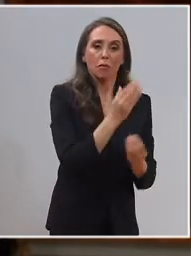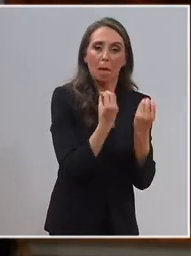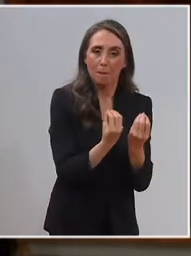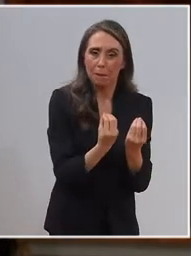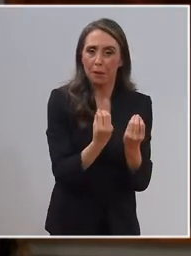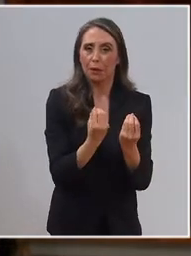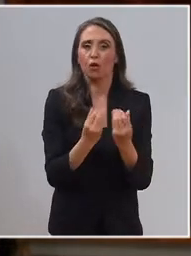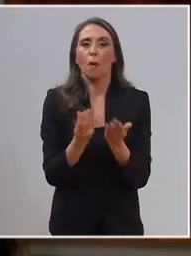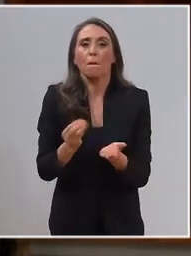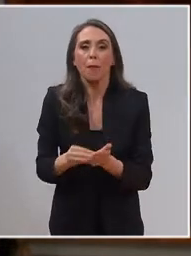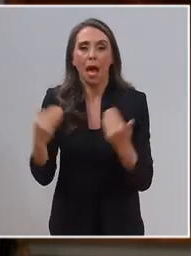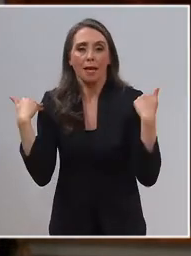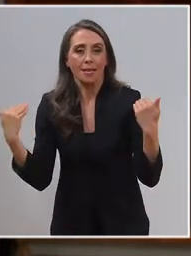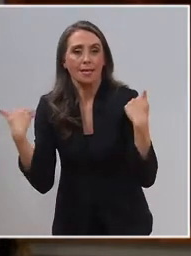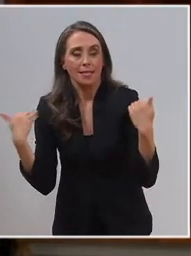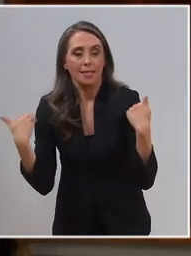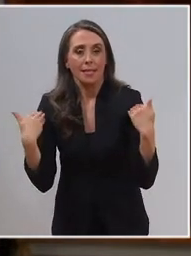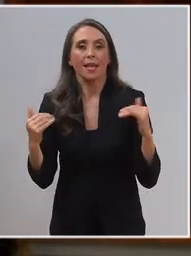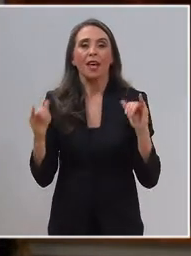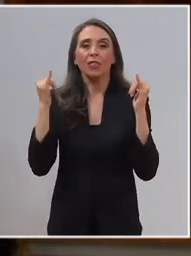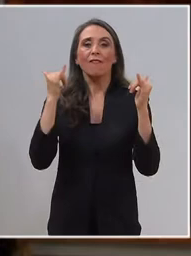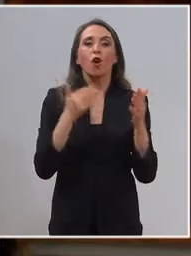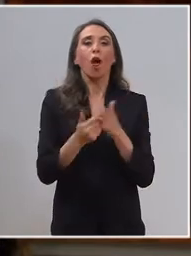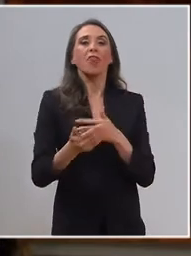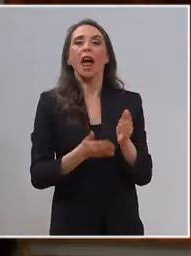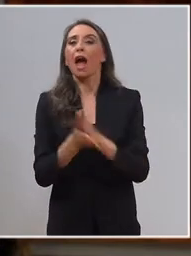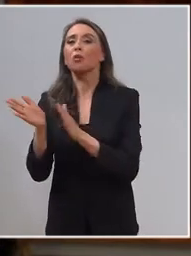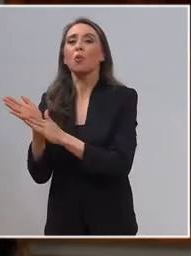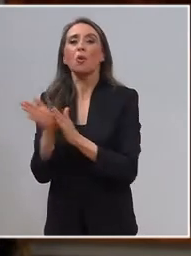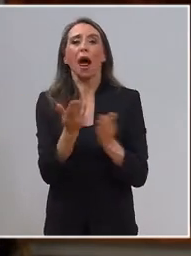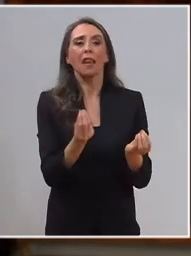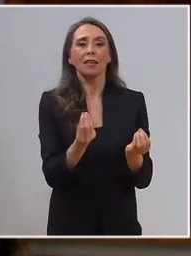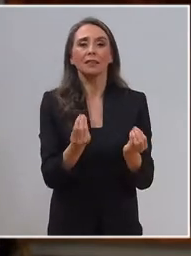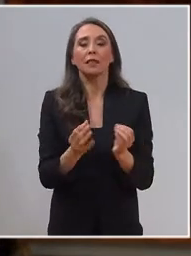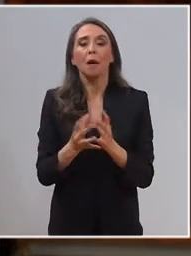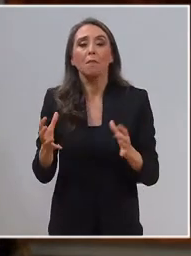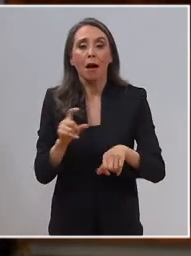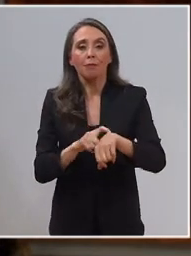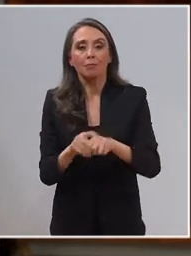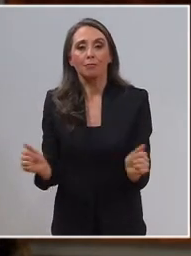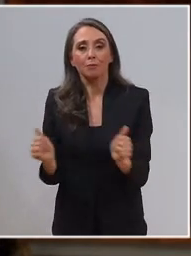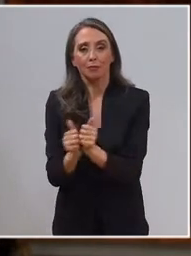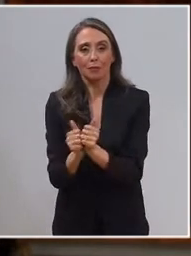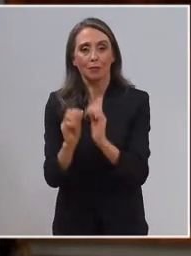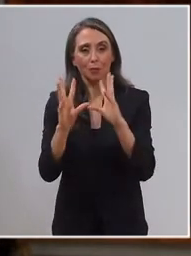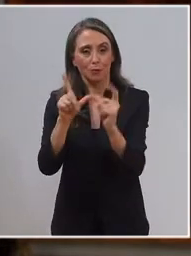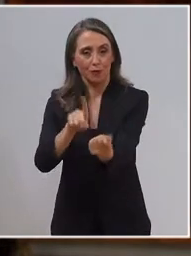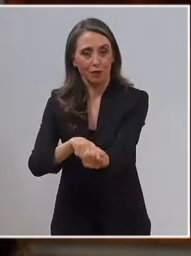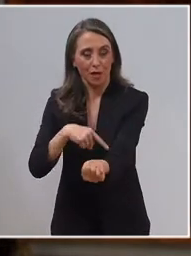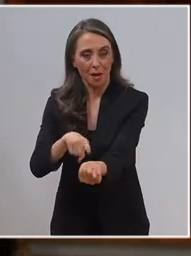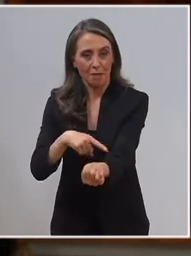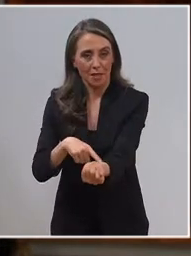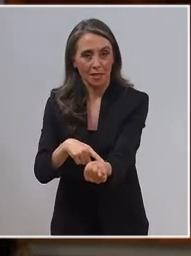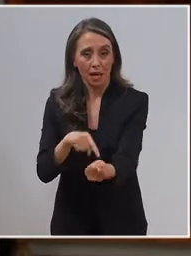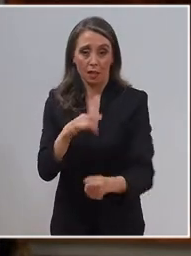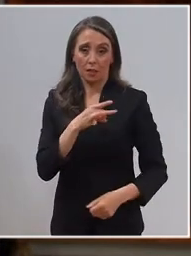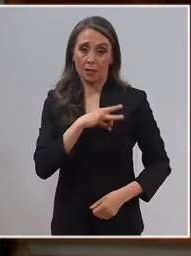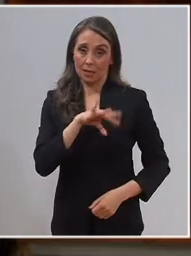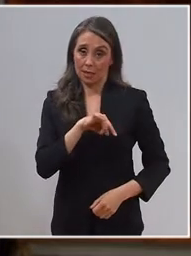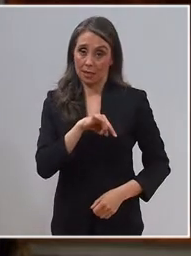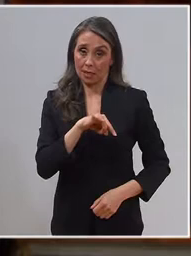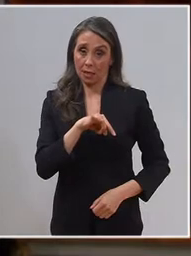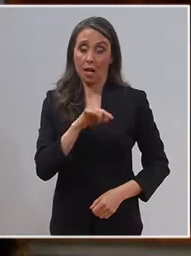hacer más ejercicios, disfrutar más la naturaleza y pasar más tiempo con nuestras familias. En Chile,